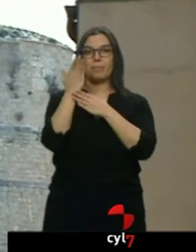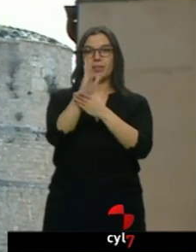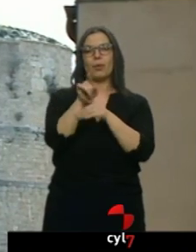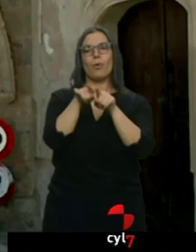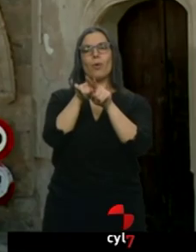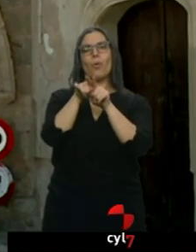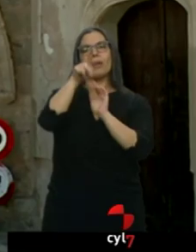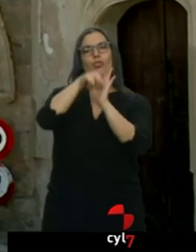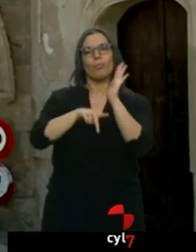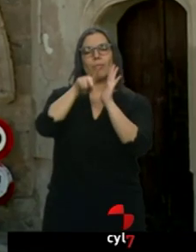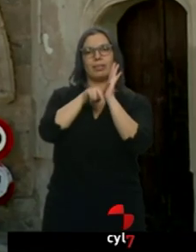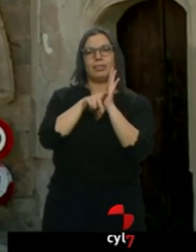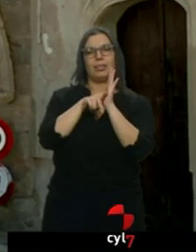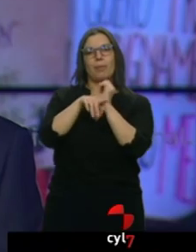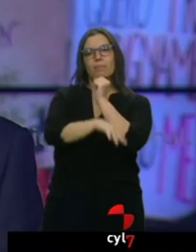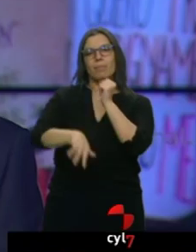para empezar a conseguirlo.